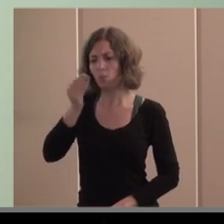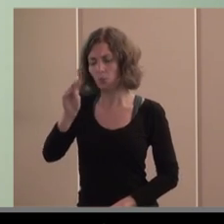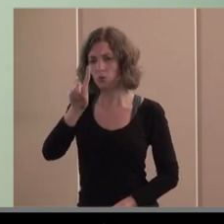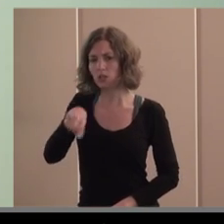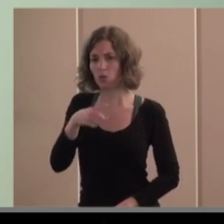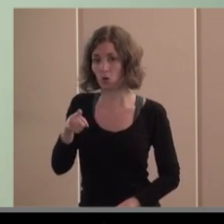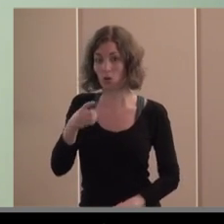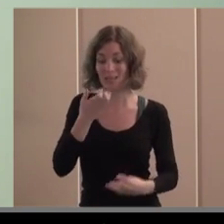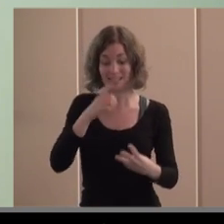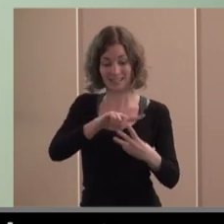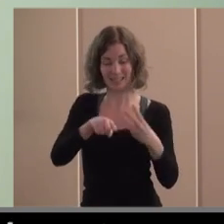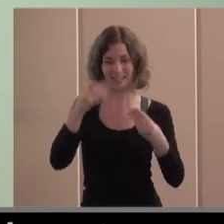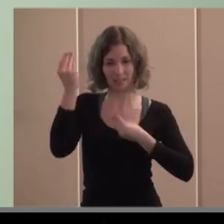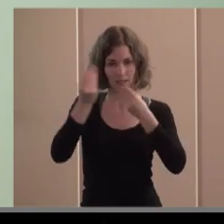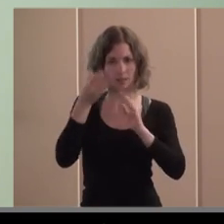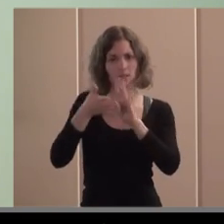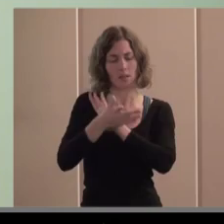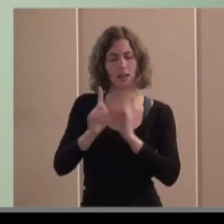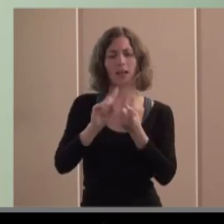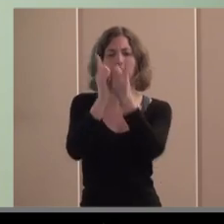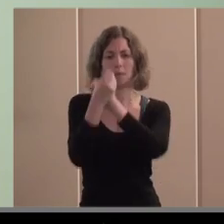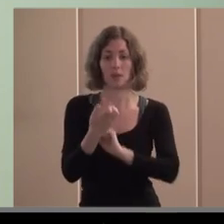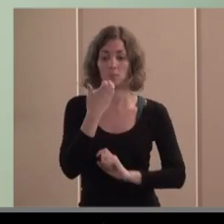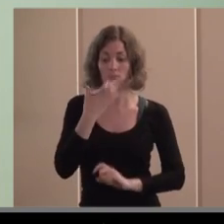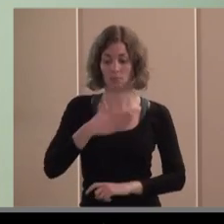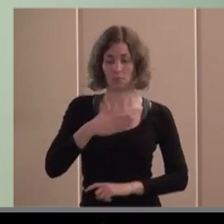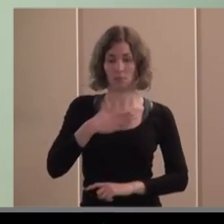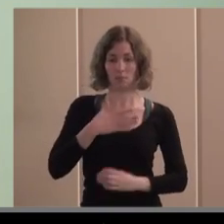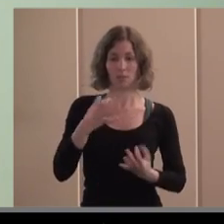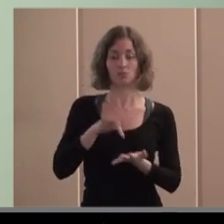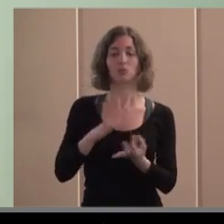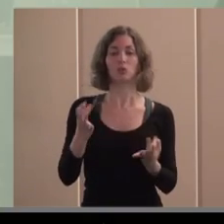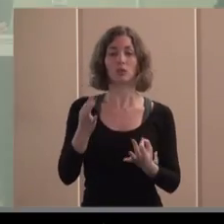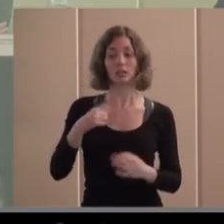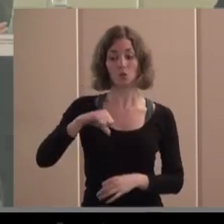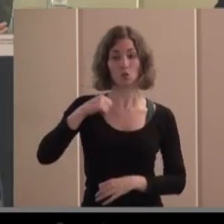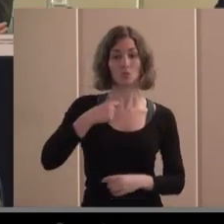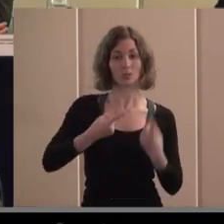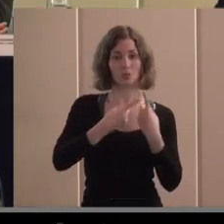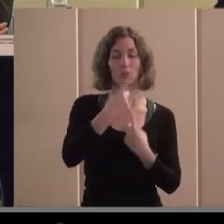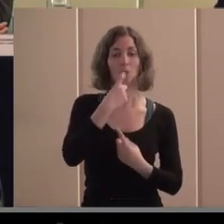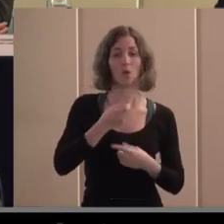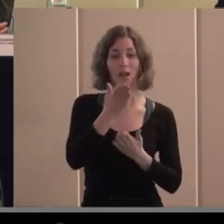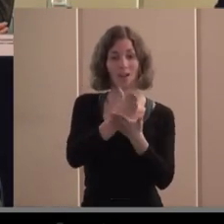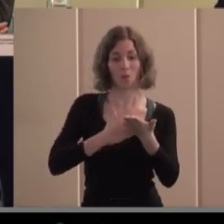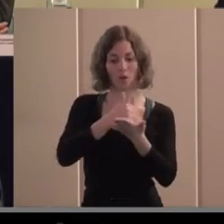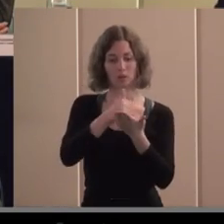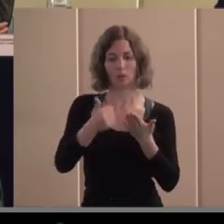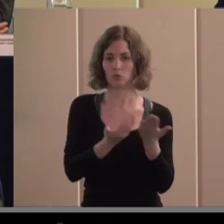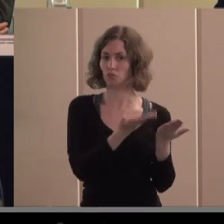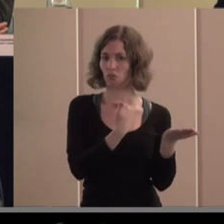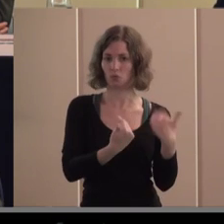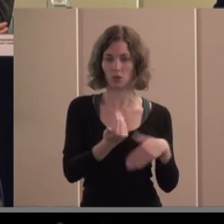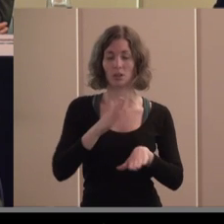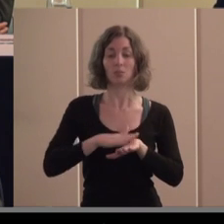esto supone como a mí me tocó desmontar el hospital de la curroja de cuatro caminos porque en aquel momento la organización la